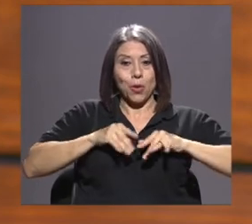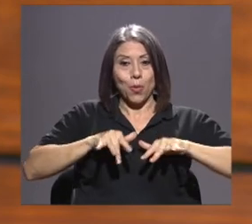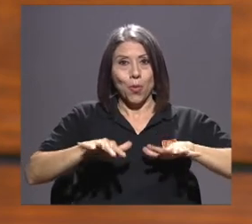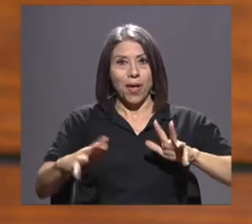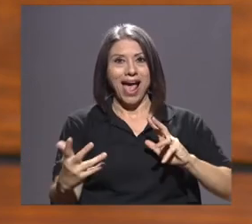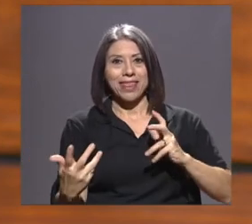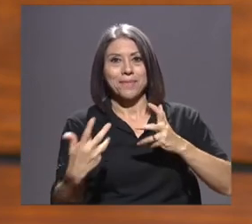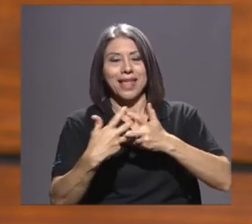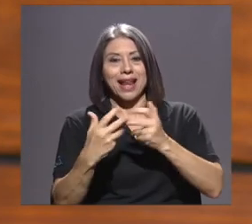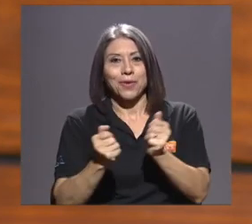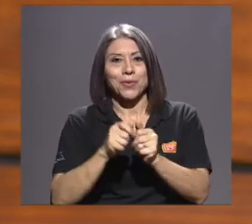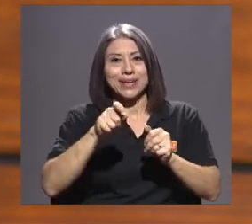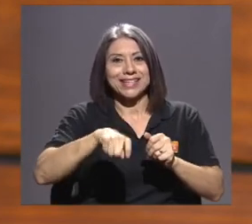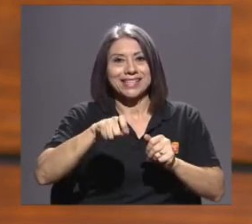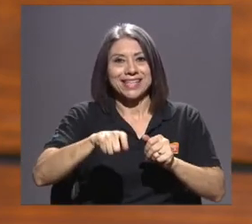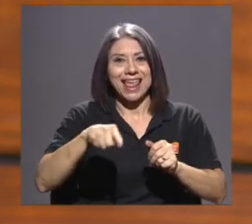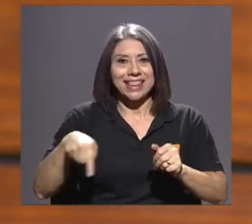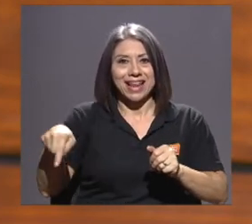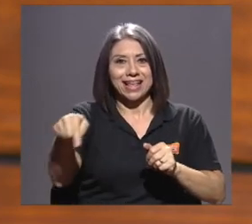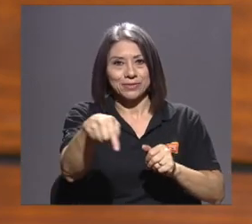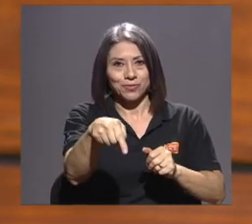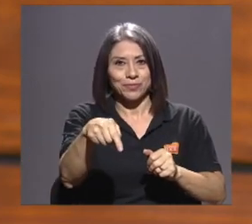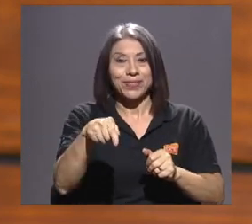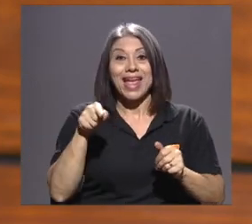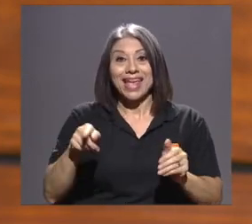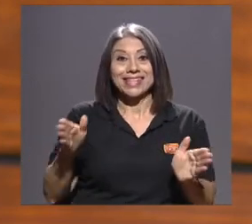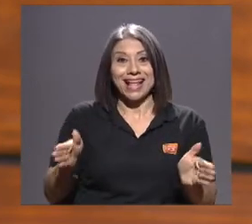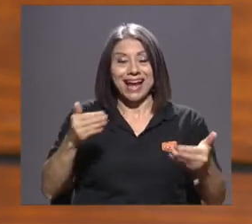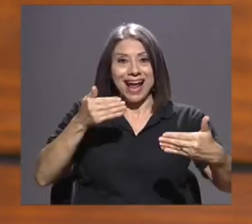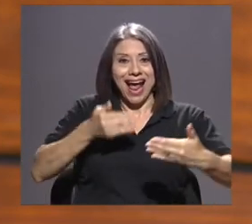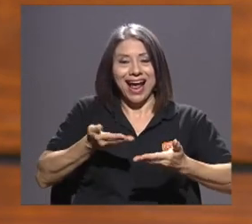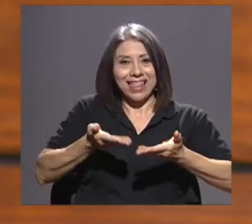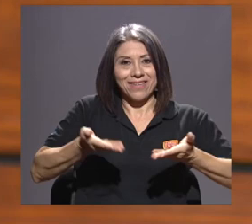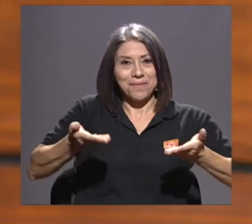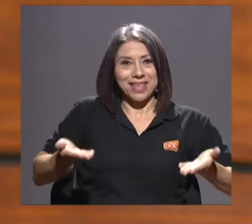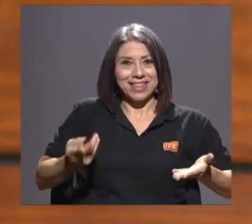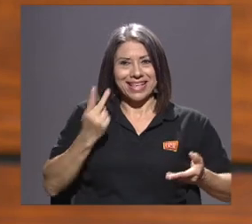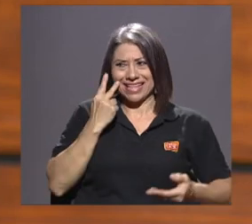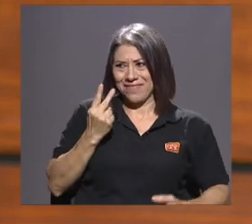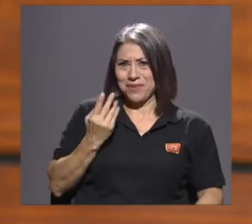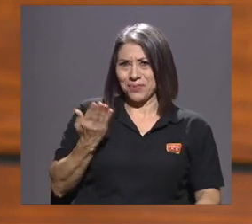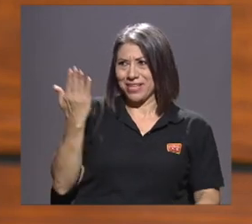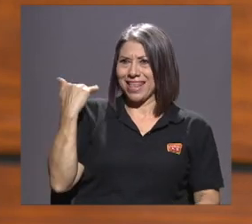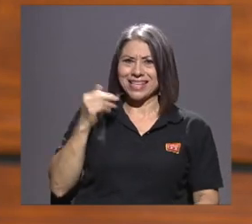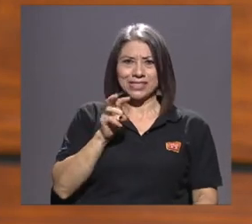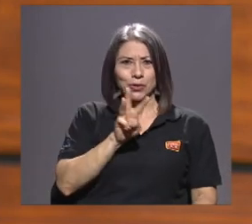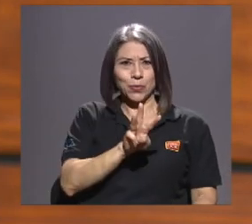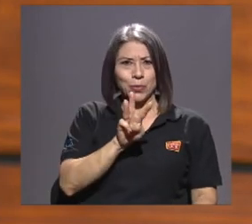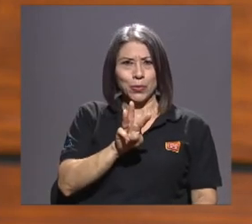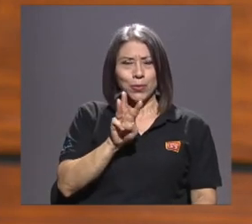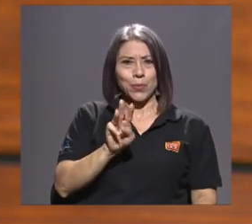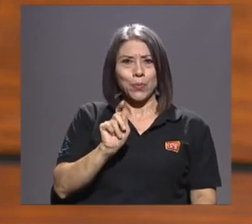con la necesidad de las poblaciones. Esta caja de herramientas que vimos www